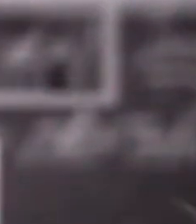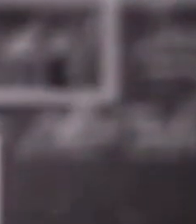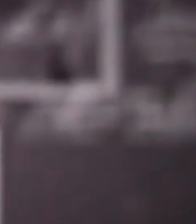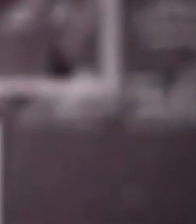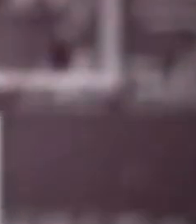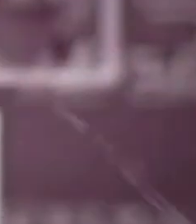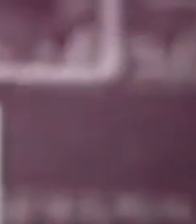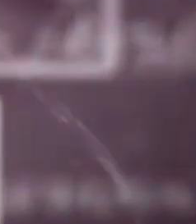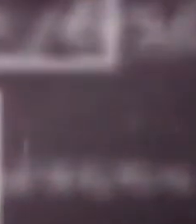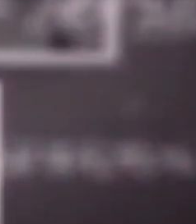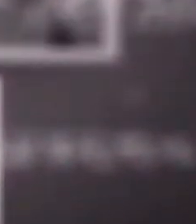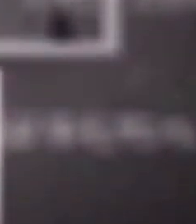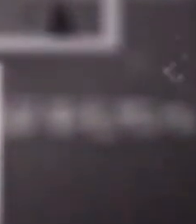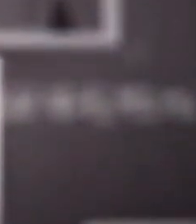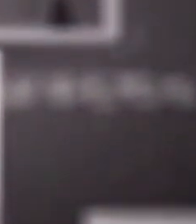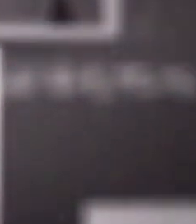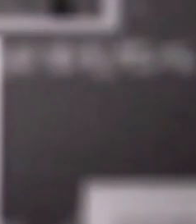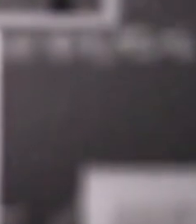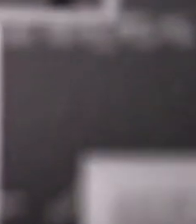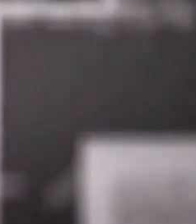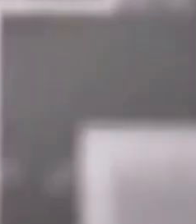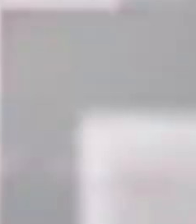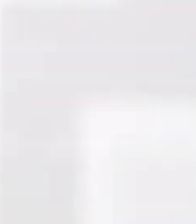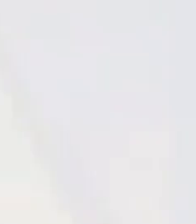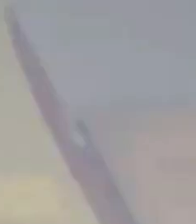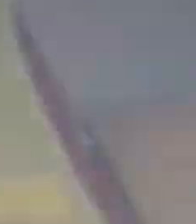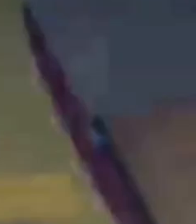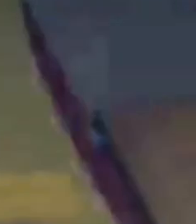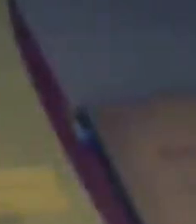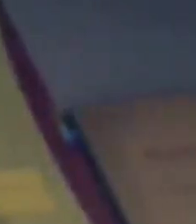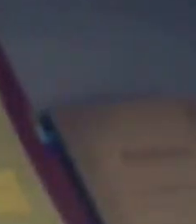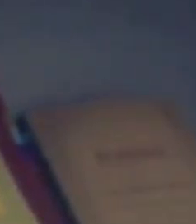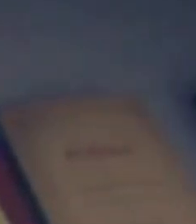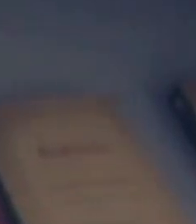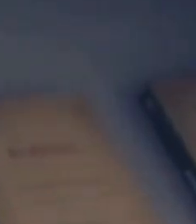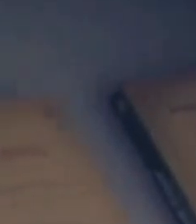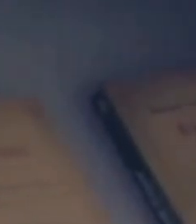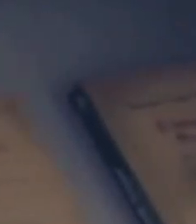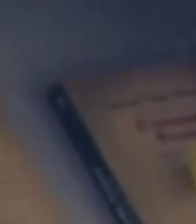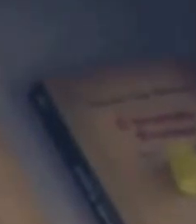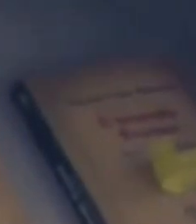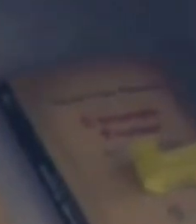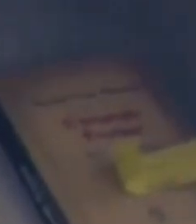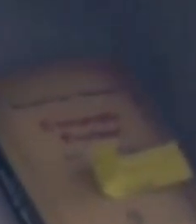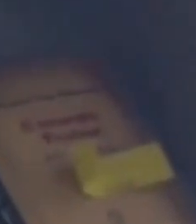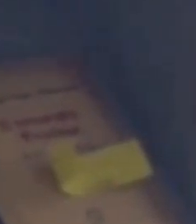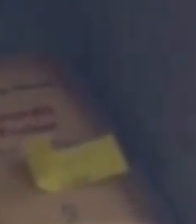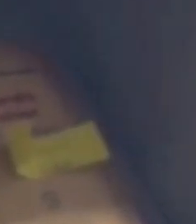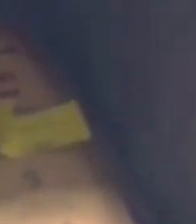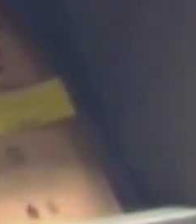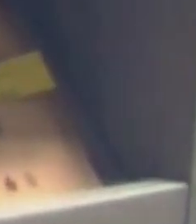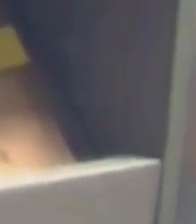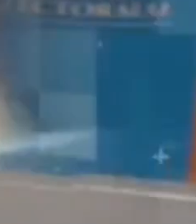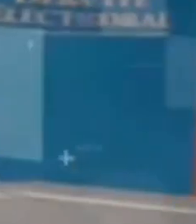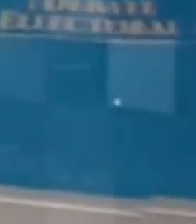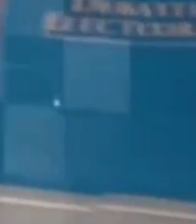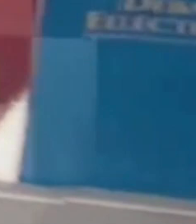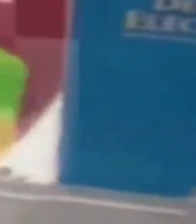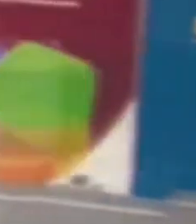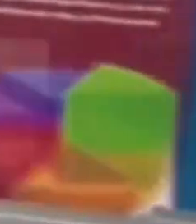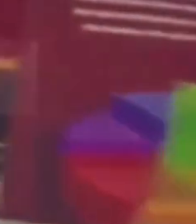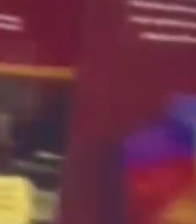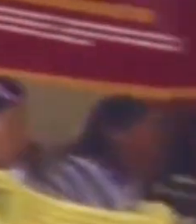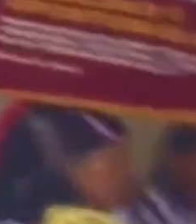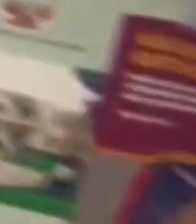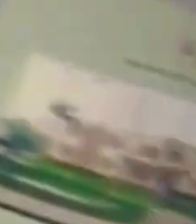a 1993. El libro se puede revisar y adquirir en la Biblioteca del Jurado Nacional